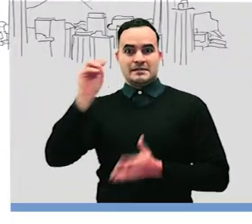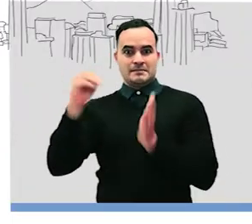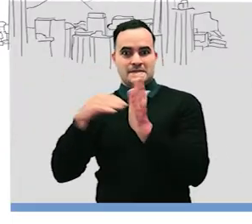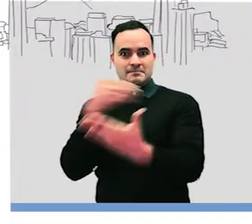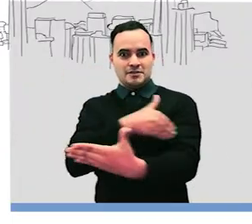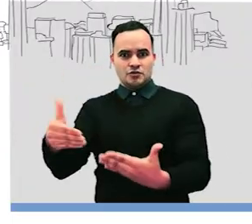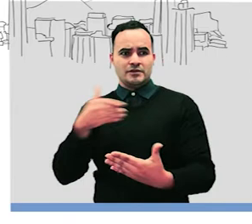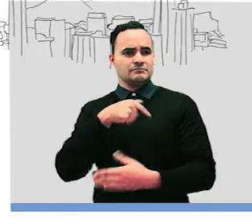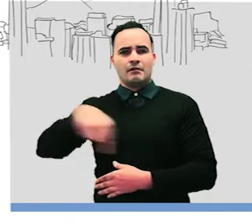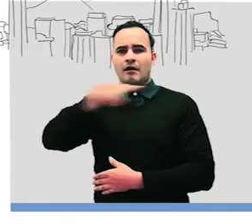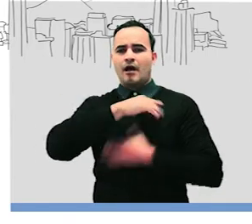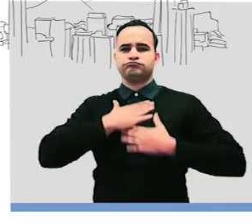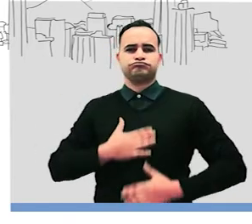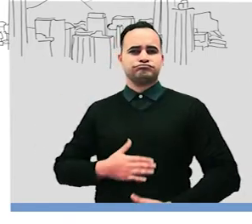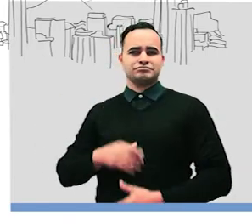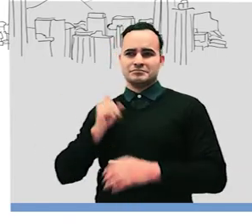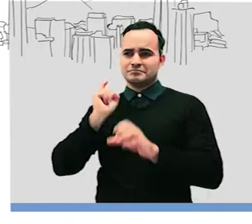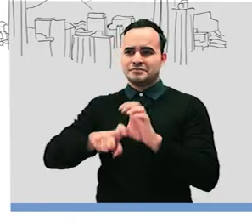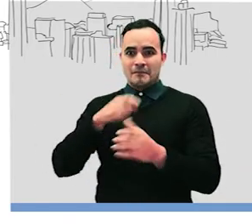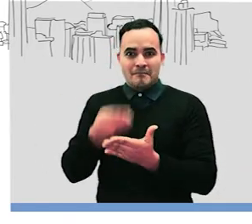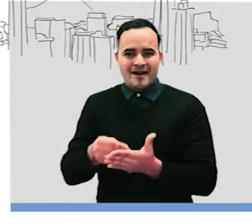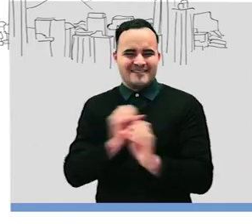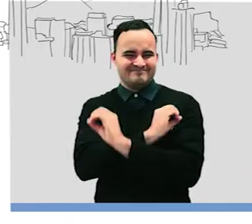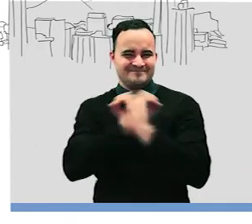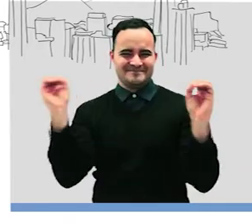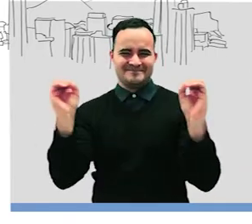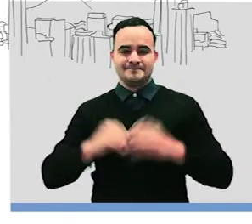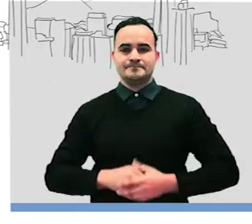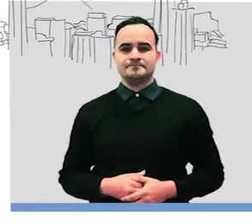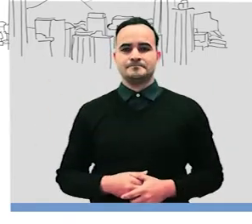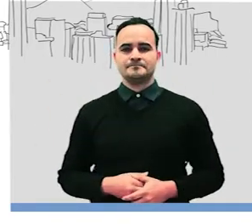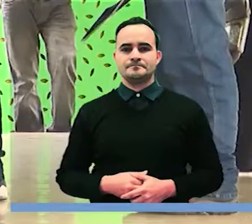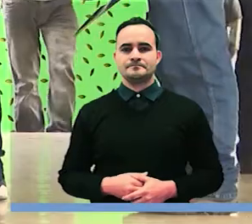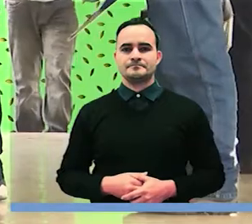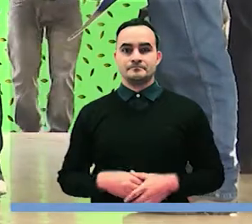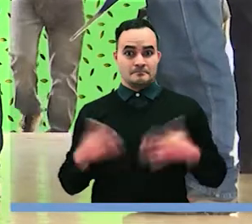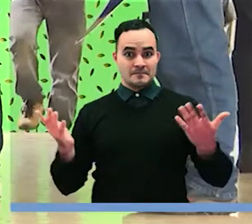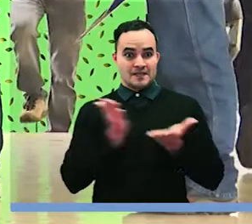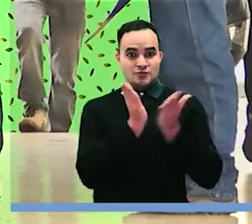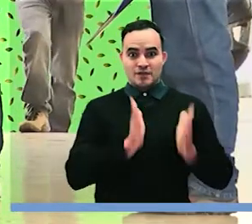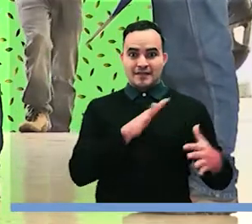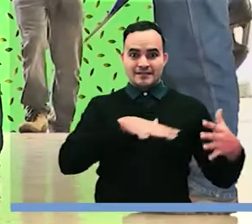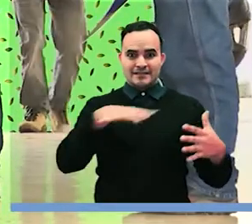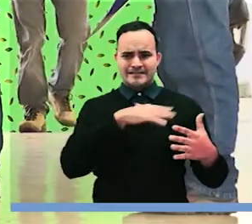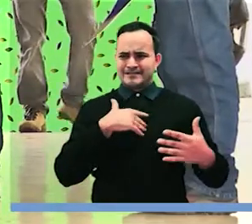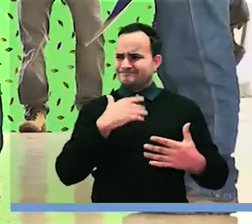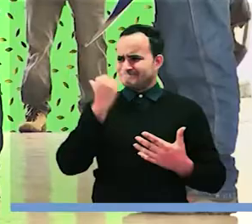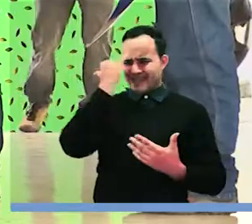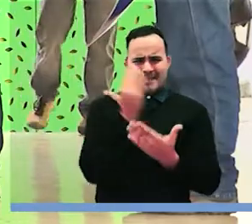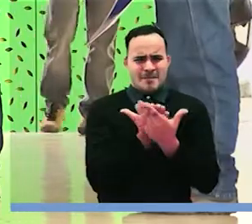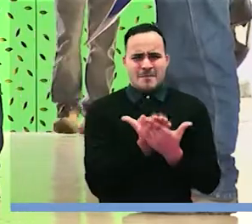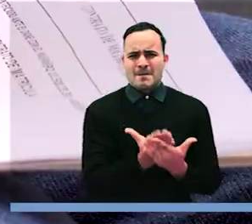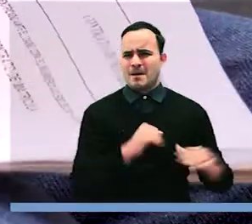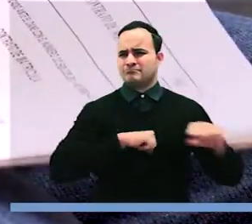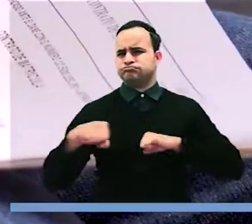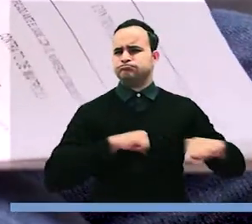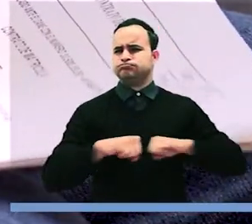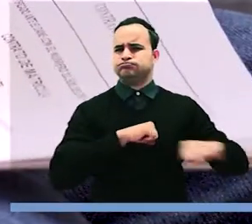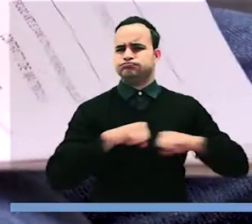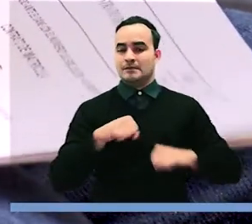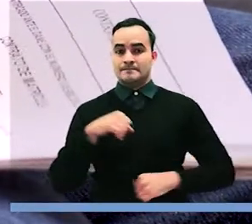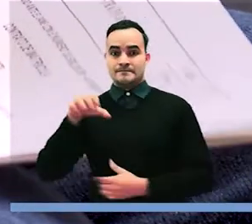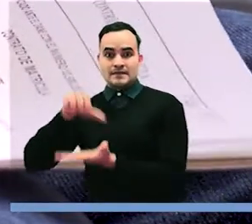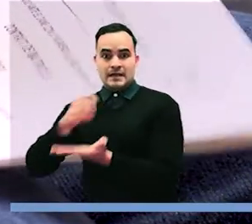mil millones de pesos no van a tener que pagar un solo peso para entrar a estudiar. Los estudiantes lideraron esta iniciativa desde